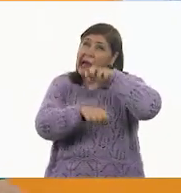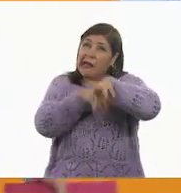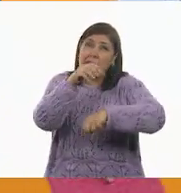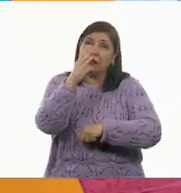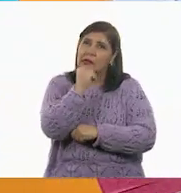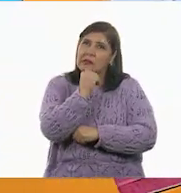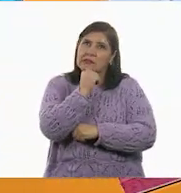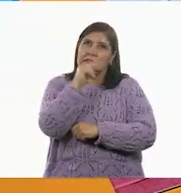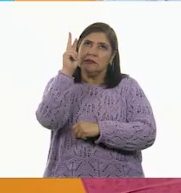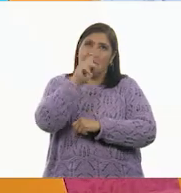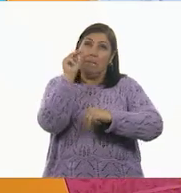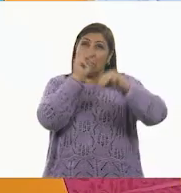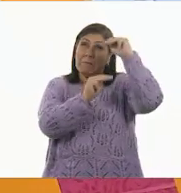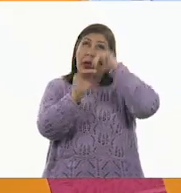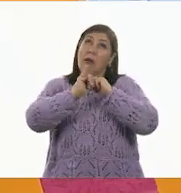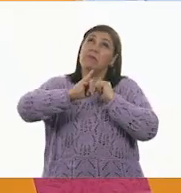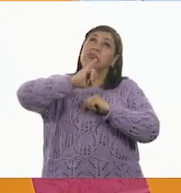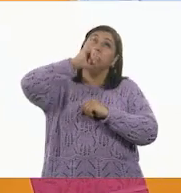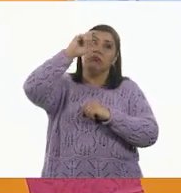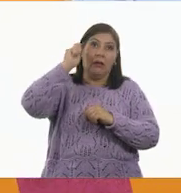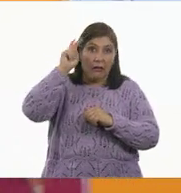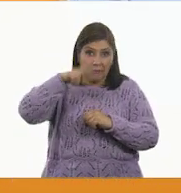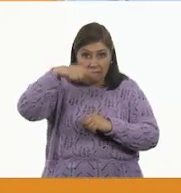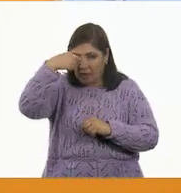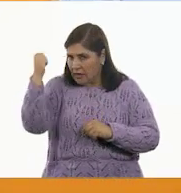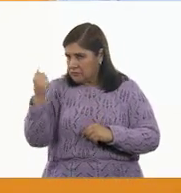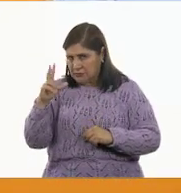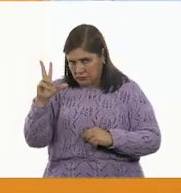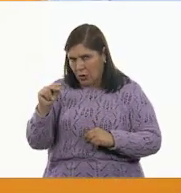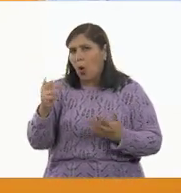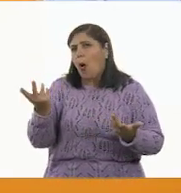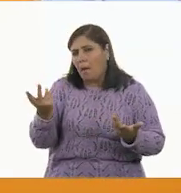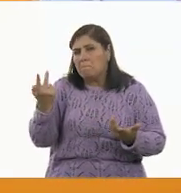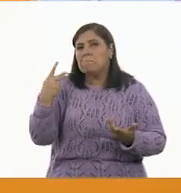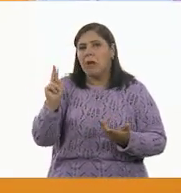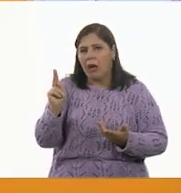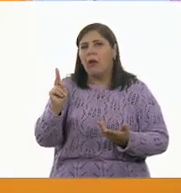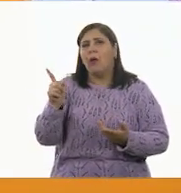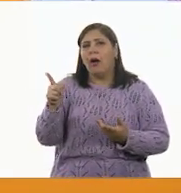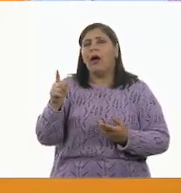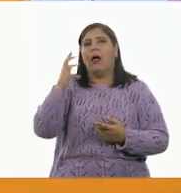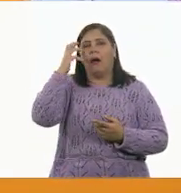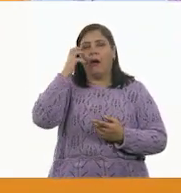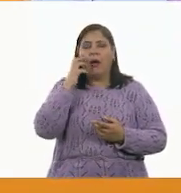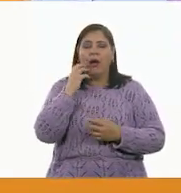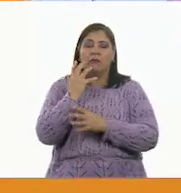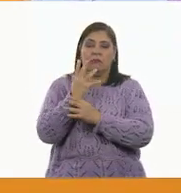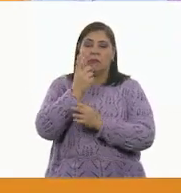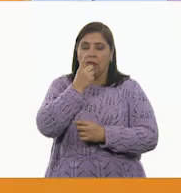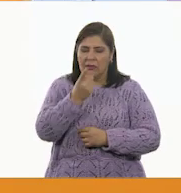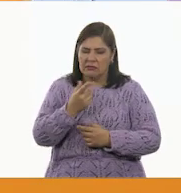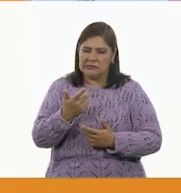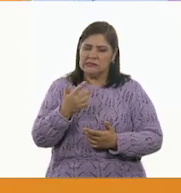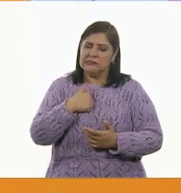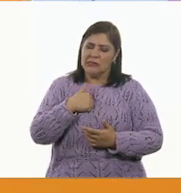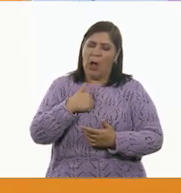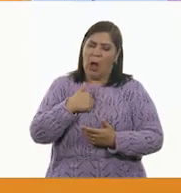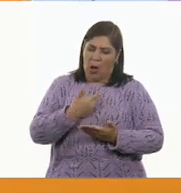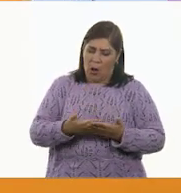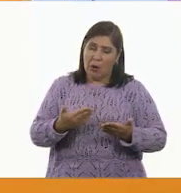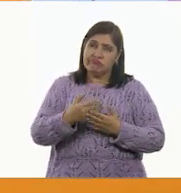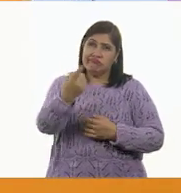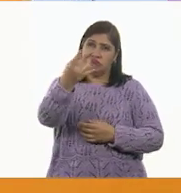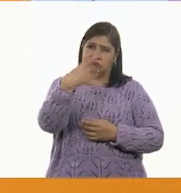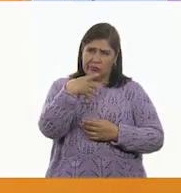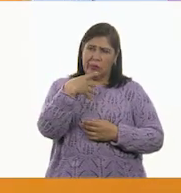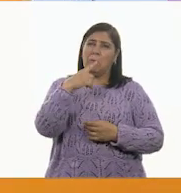subir una montaña no es fácil, ¿estás de acuerdo? De acuerdísimo. Pero lo que pasó con ese león fue que dijo, bueno, esta vez me venciste